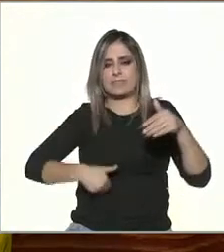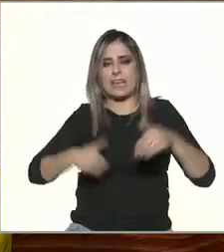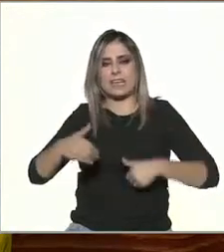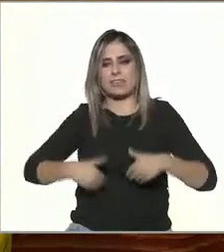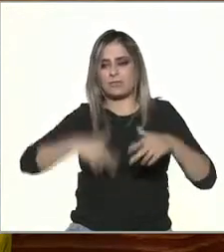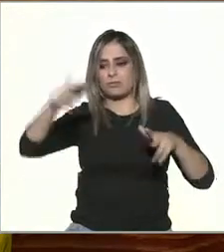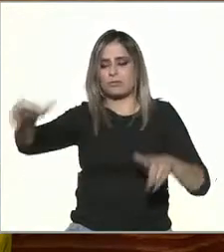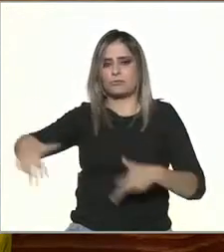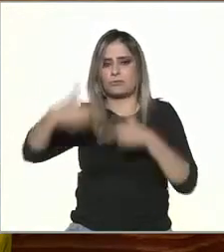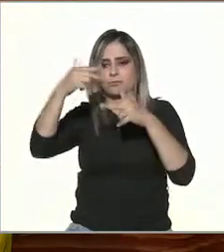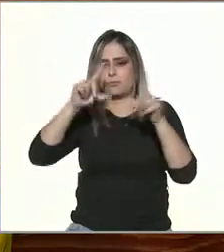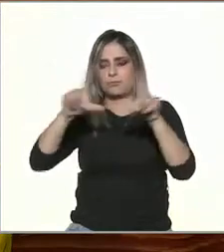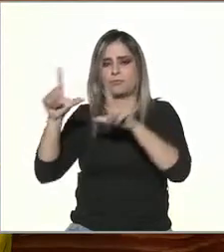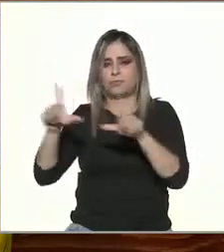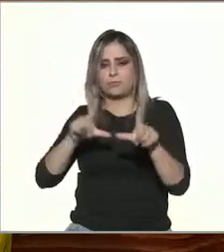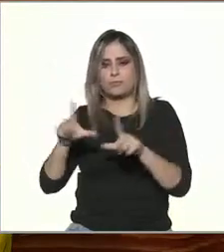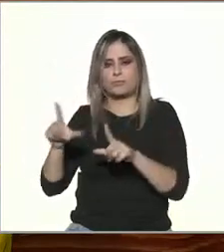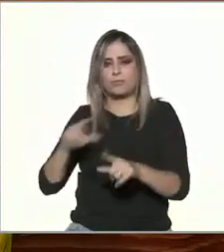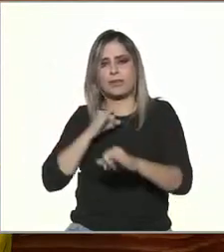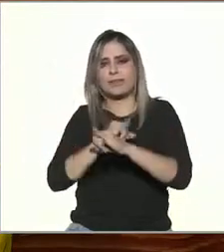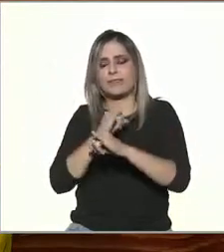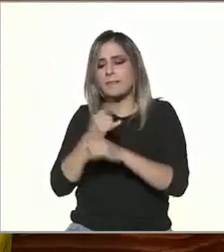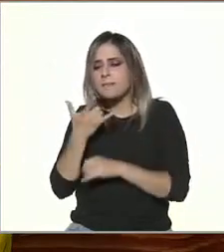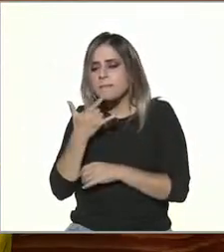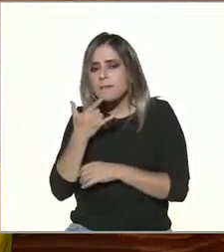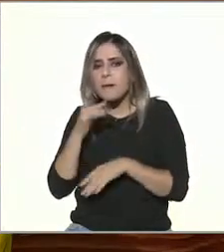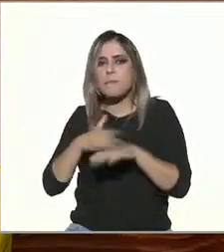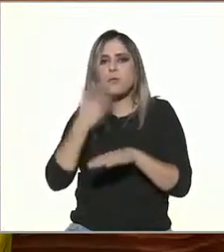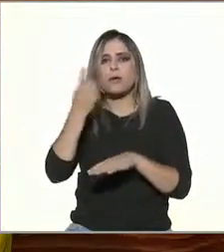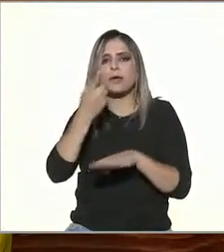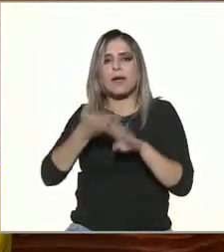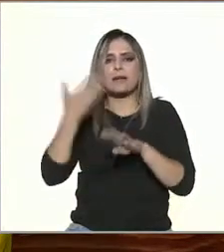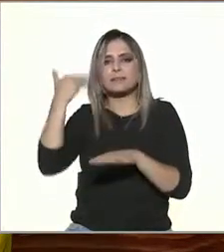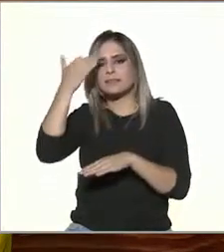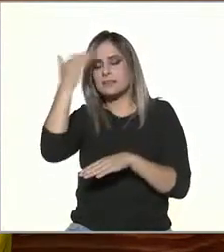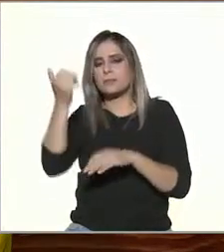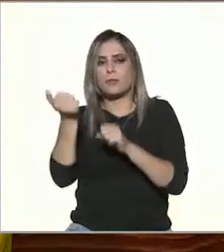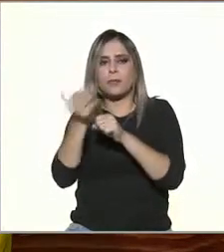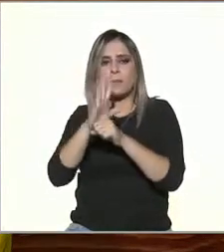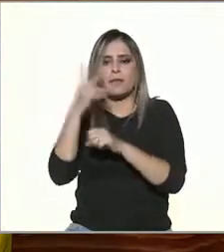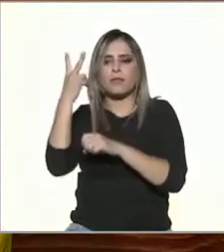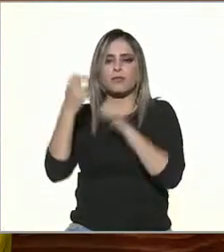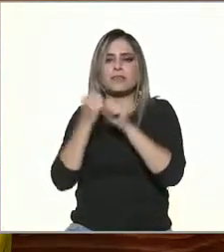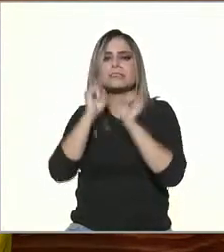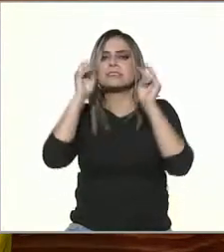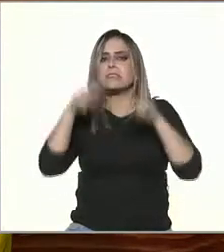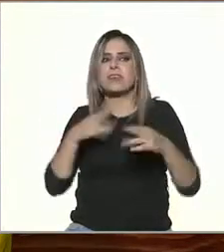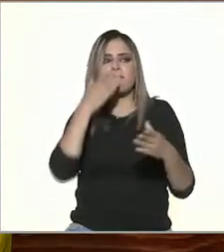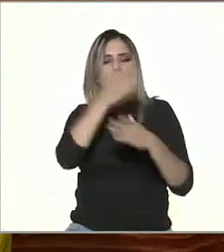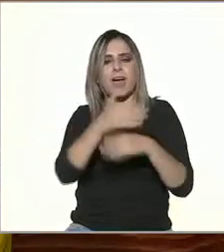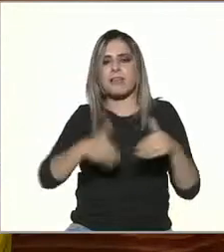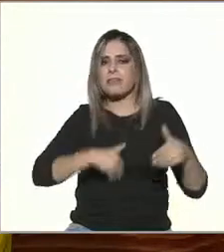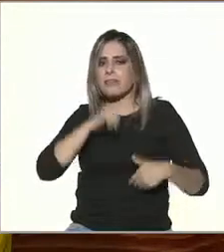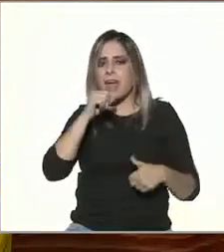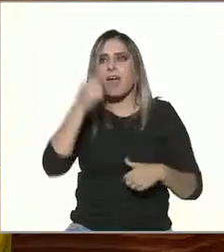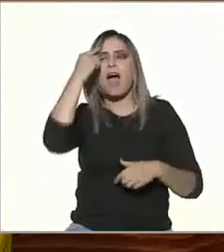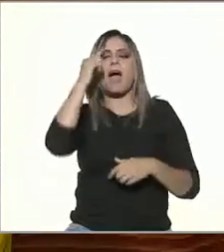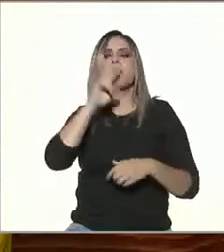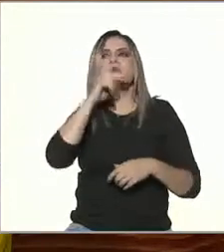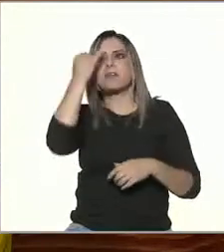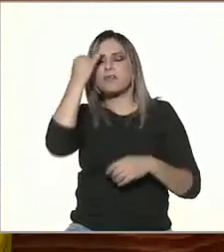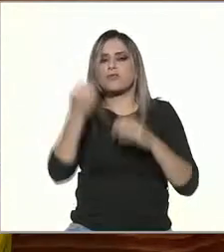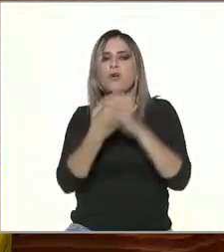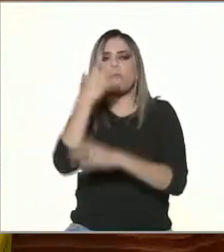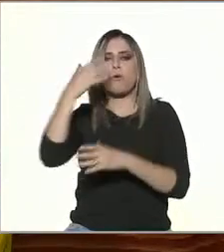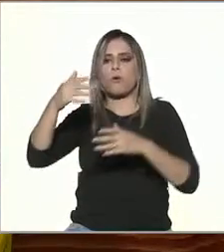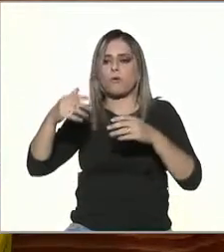este género que nació justo justo durante la pandemia que después de dos años se ha vuelto ya una nueva forma de hacer teatro y si